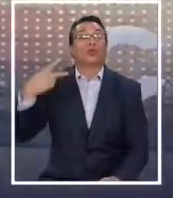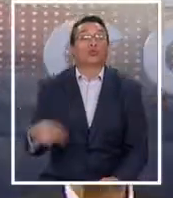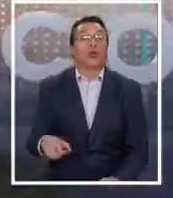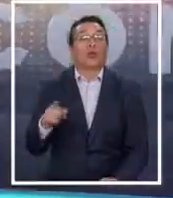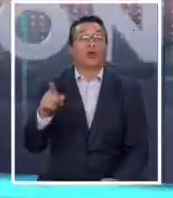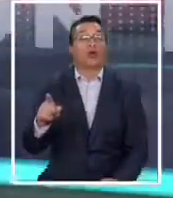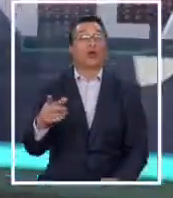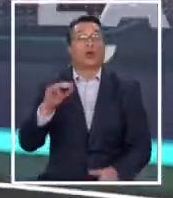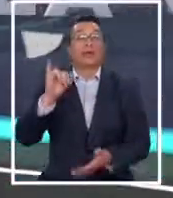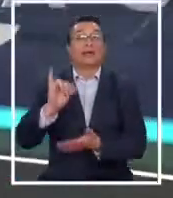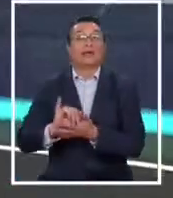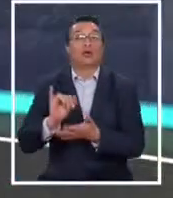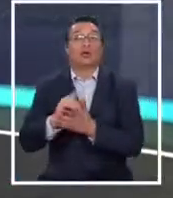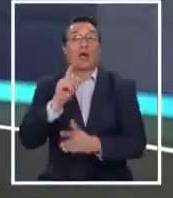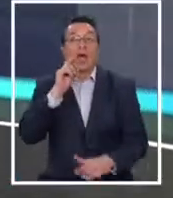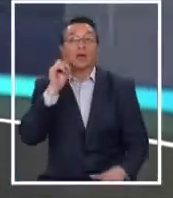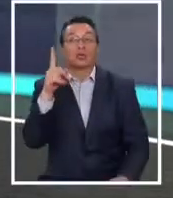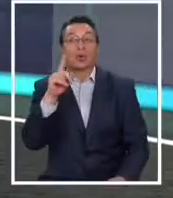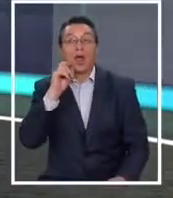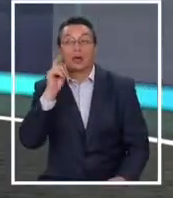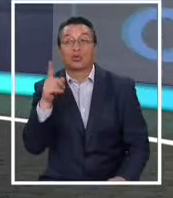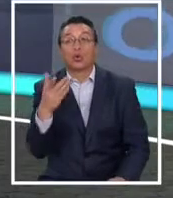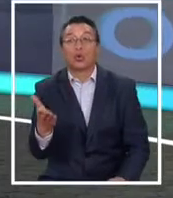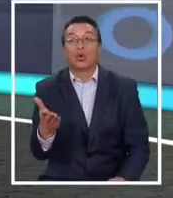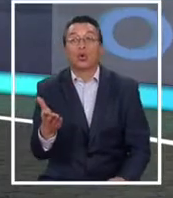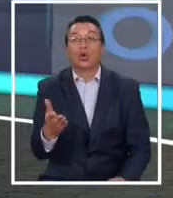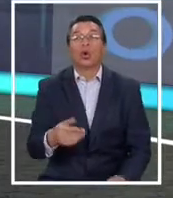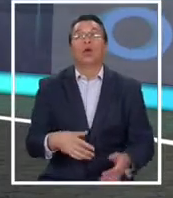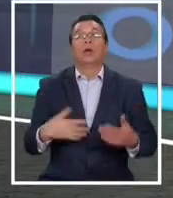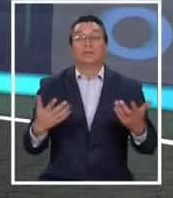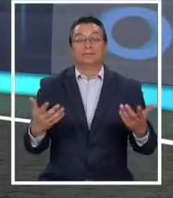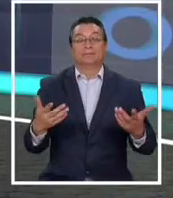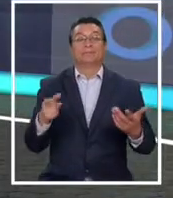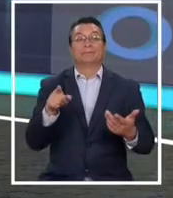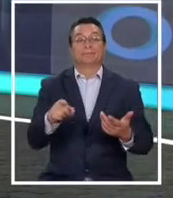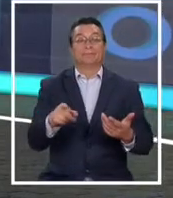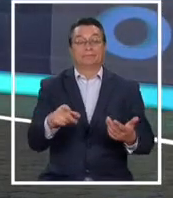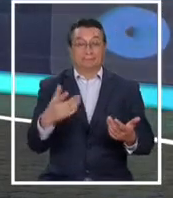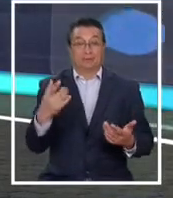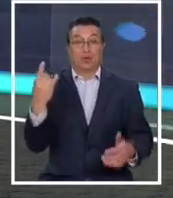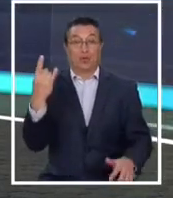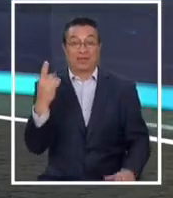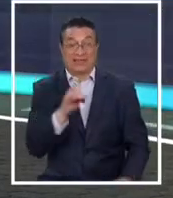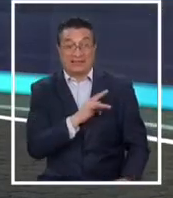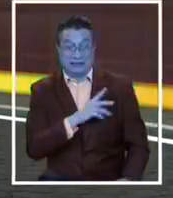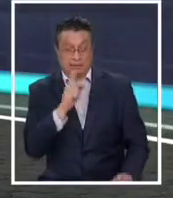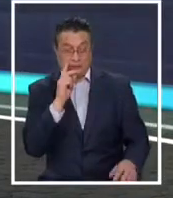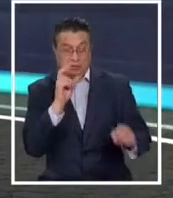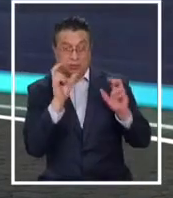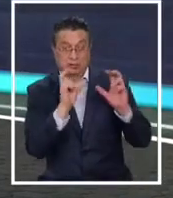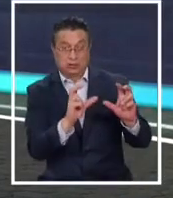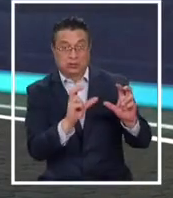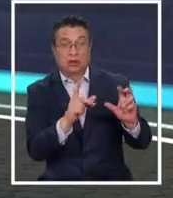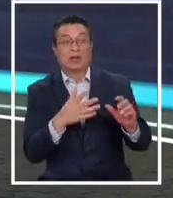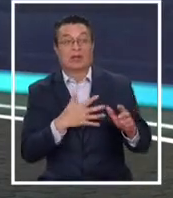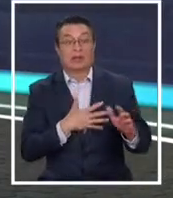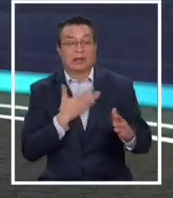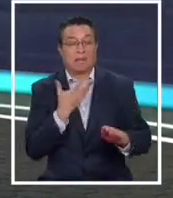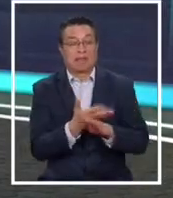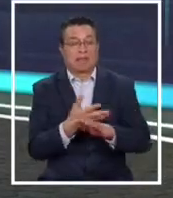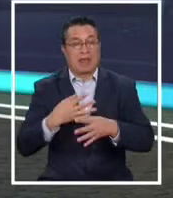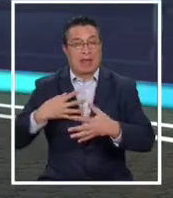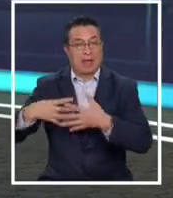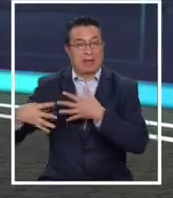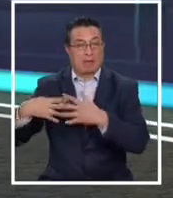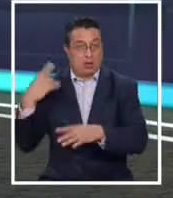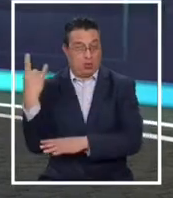de la institución de Azul Azul en este caso? Bueno, la Casa de Estudios está en alerta. Quieren transparencia